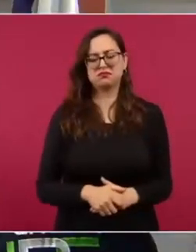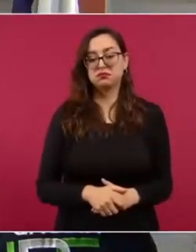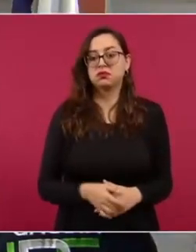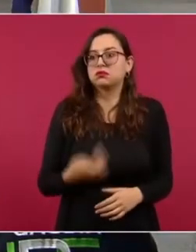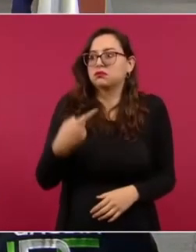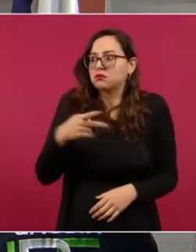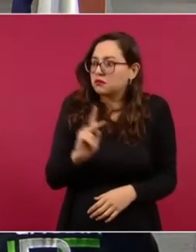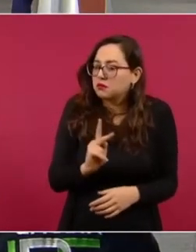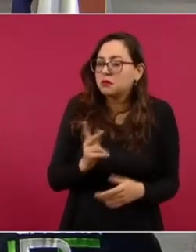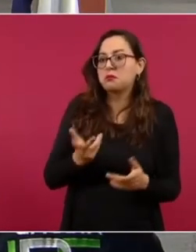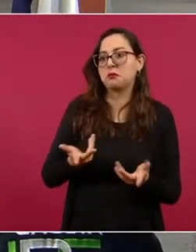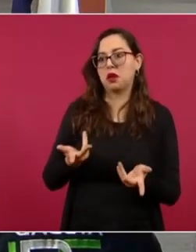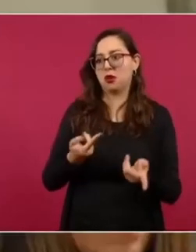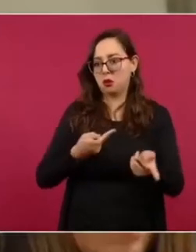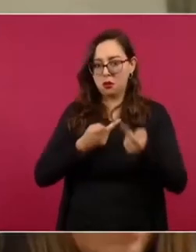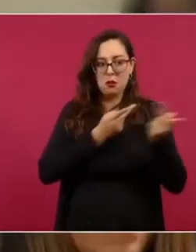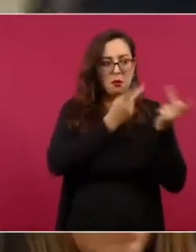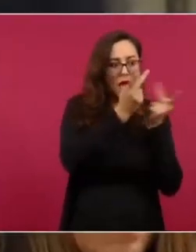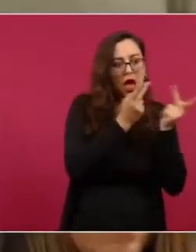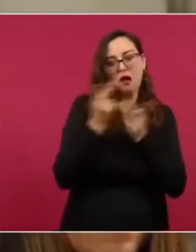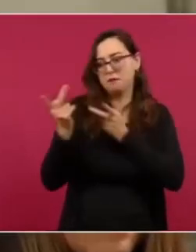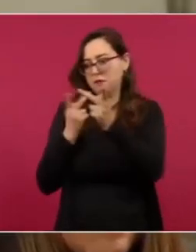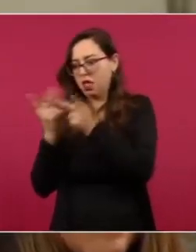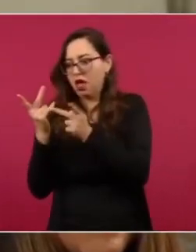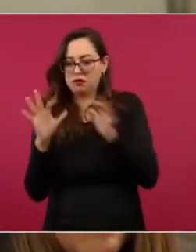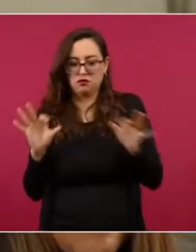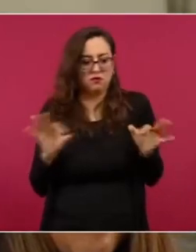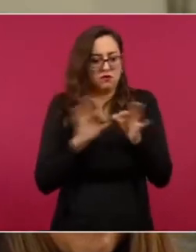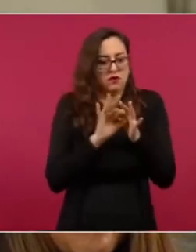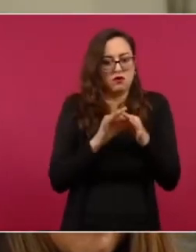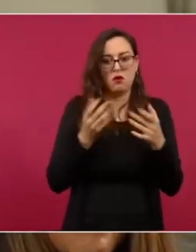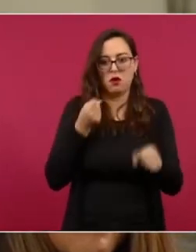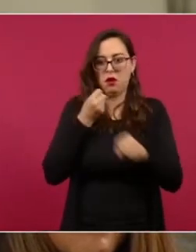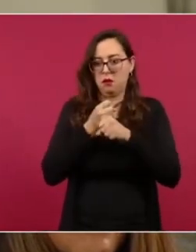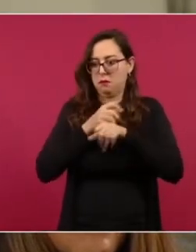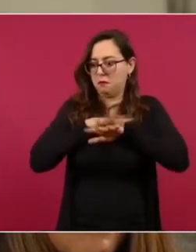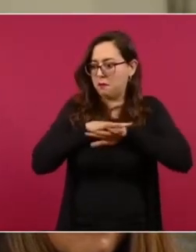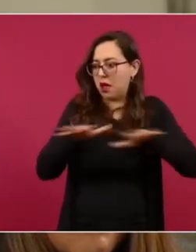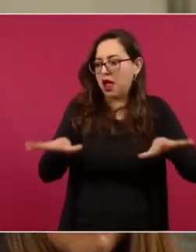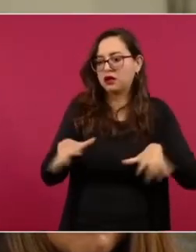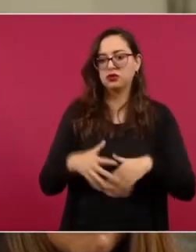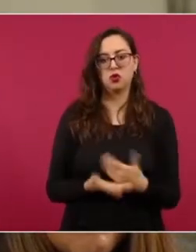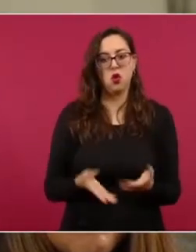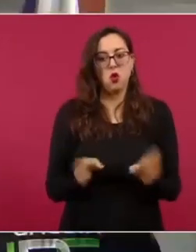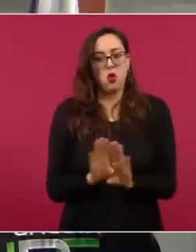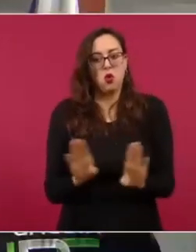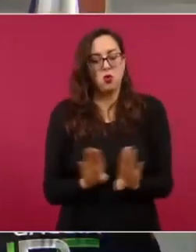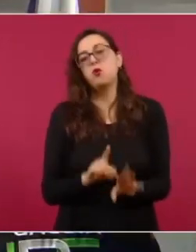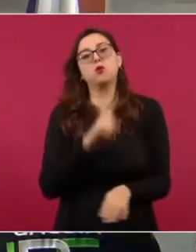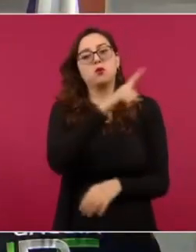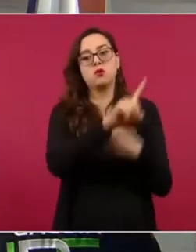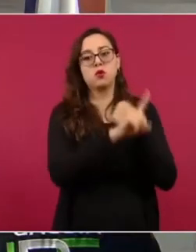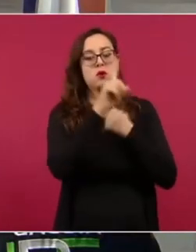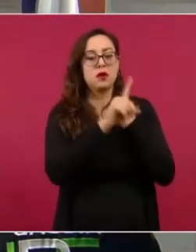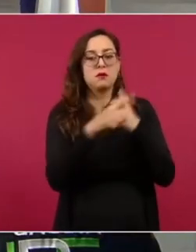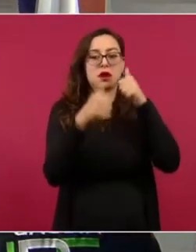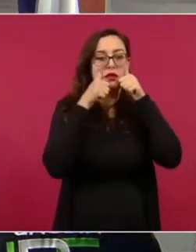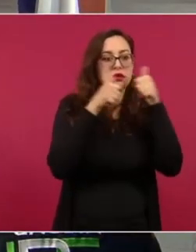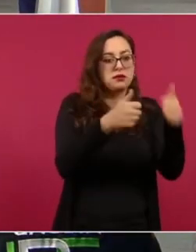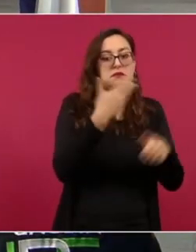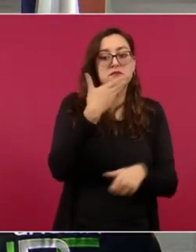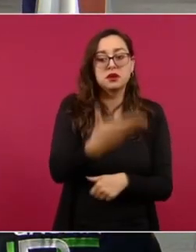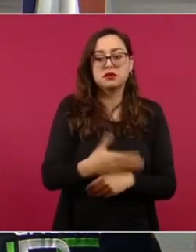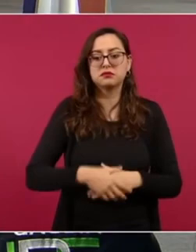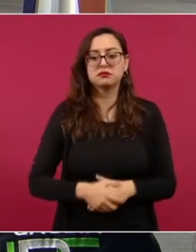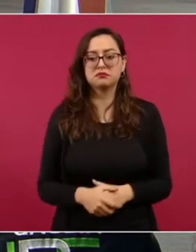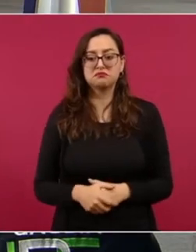cuentas su estrategia impacta en lo que sucede en nuestro país, ¿cómo consideran que ellos atienden el problema? Pues si se